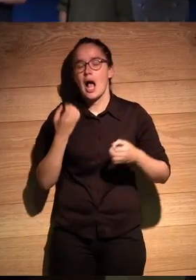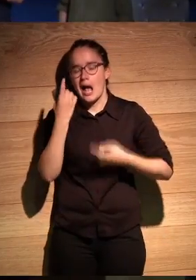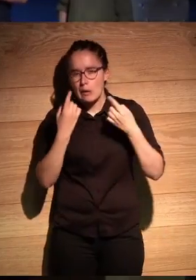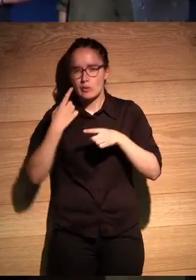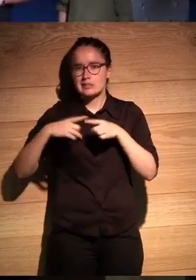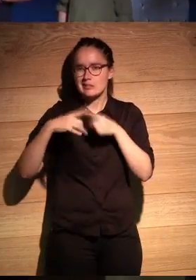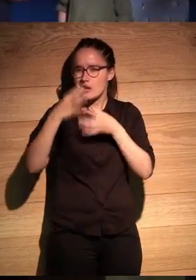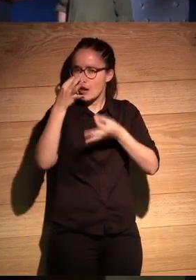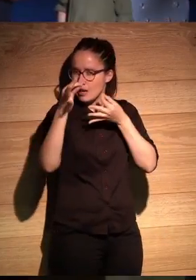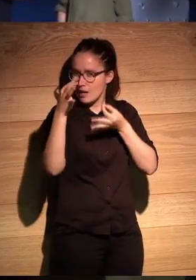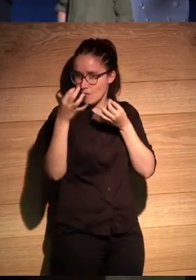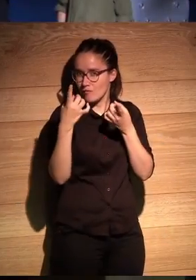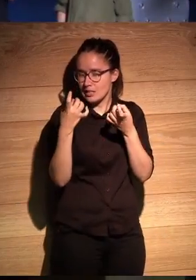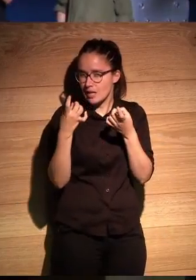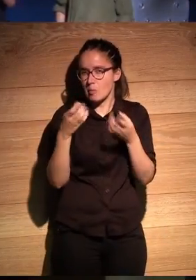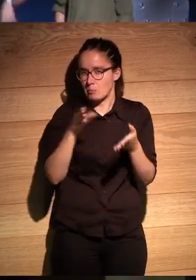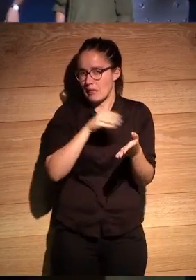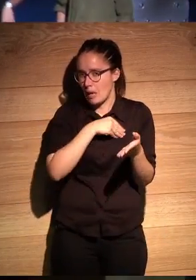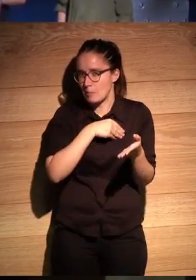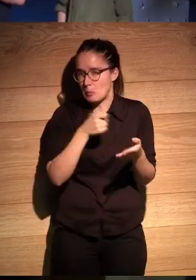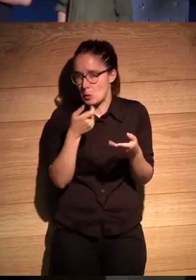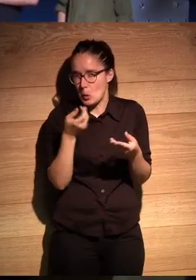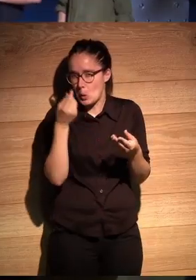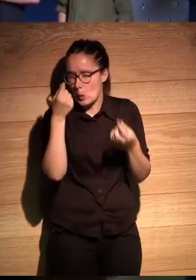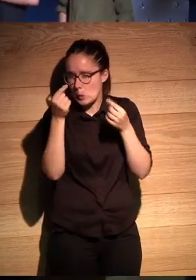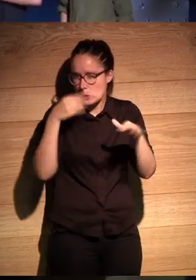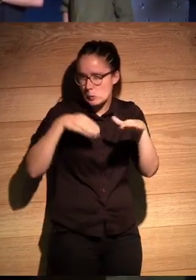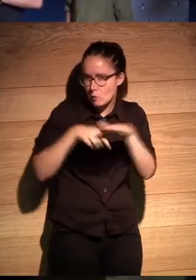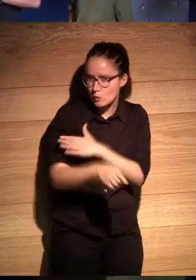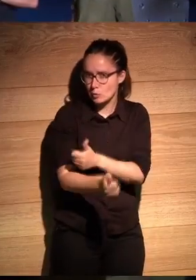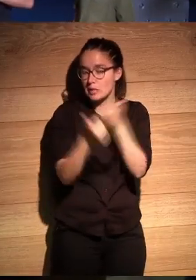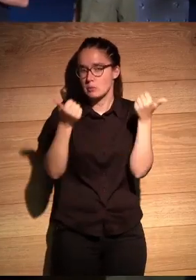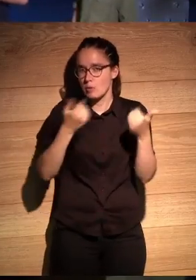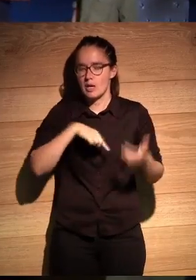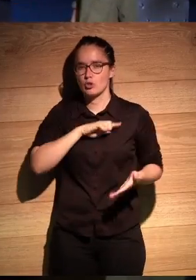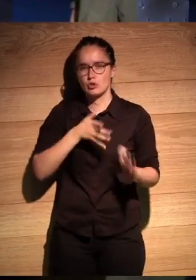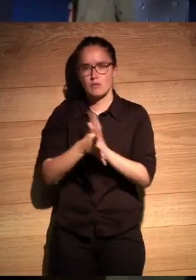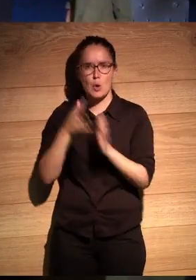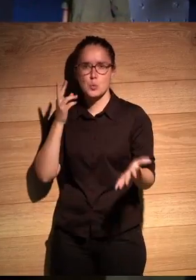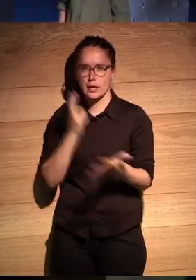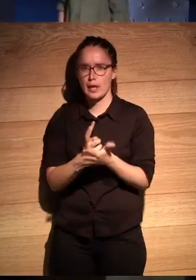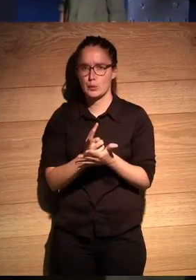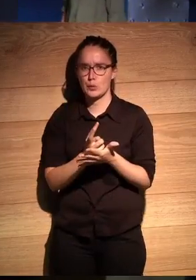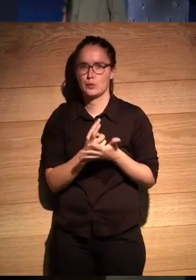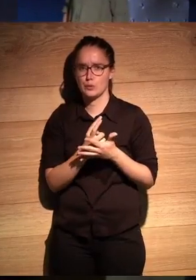algunas cosas que merecían la pena quizá trabajar un poco, pero para nosotros eso suponía un reto